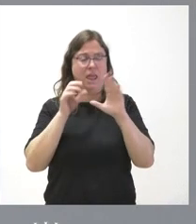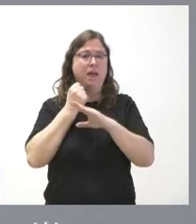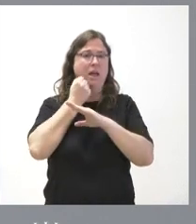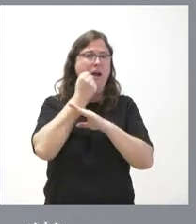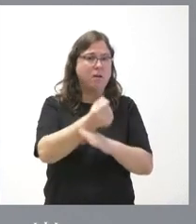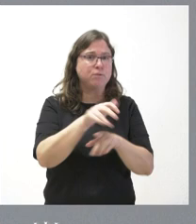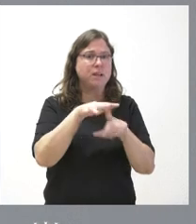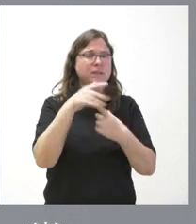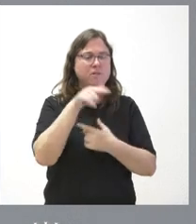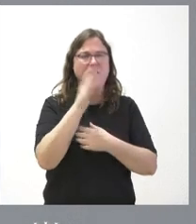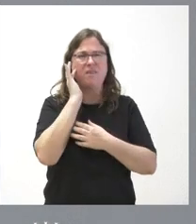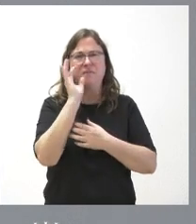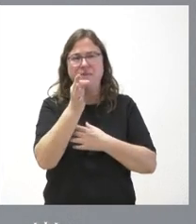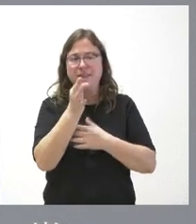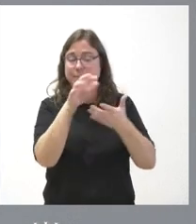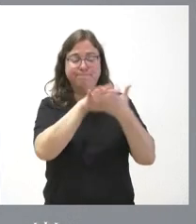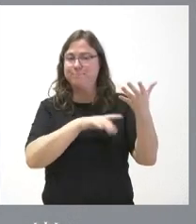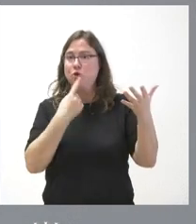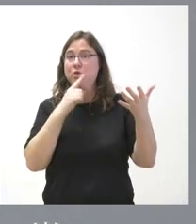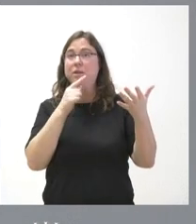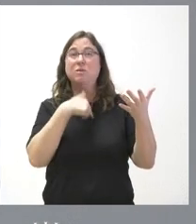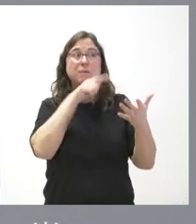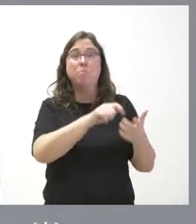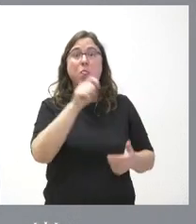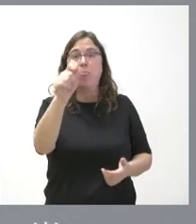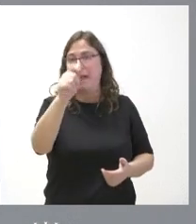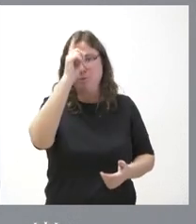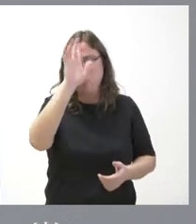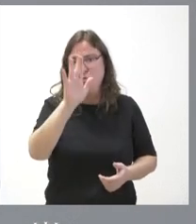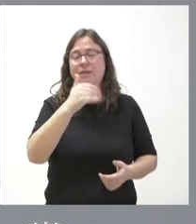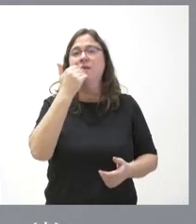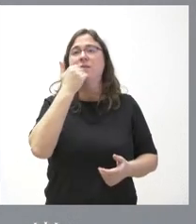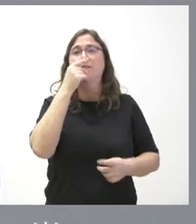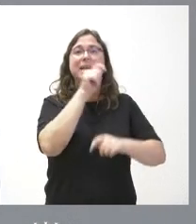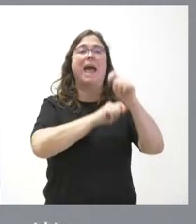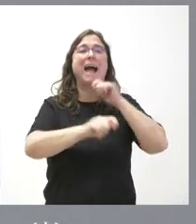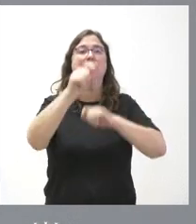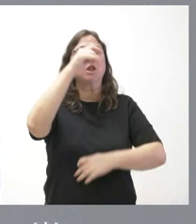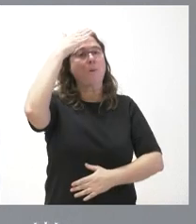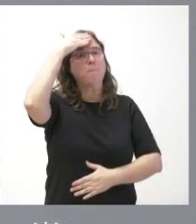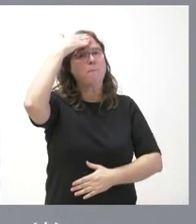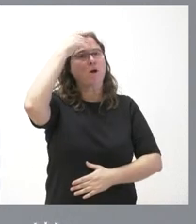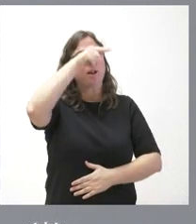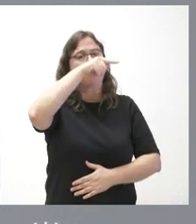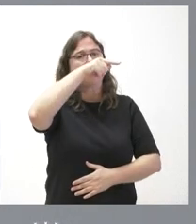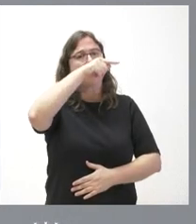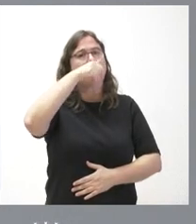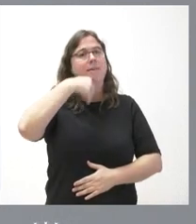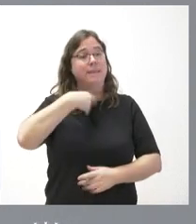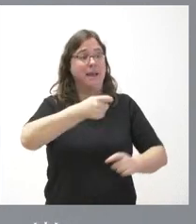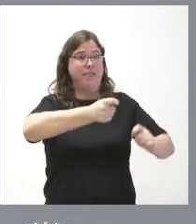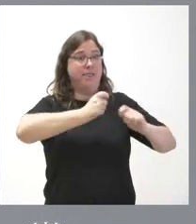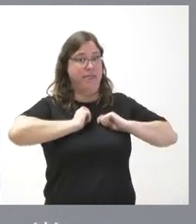circunstancias es verdad que no vienen en la nota no sé si los podremos entregar tampoco sé si las asociaciones memorialistas han entregado esta